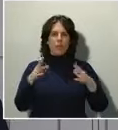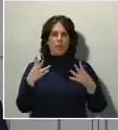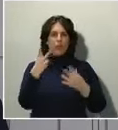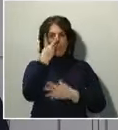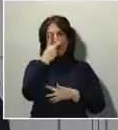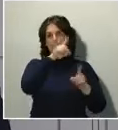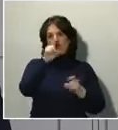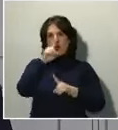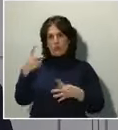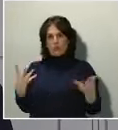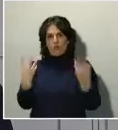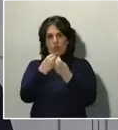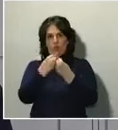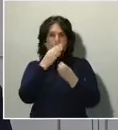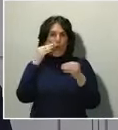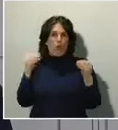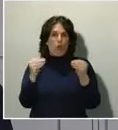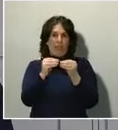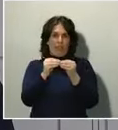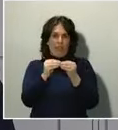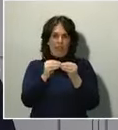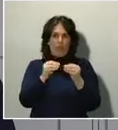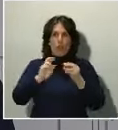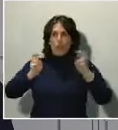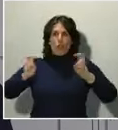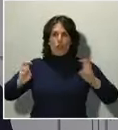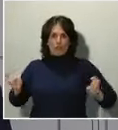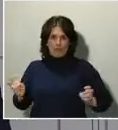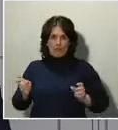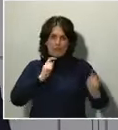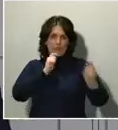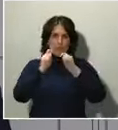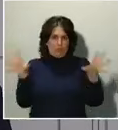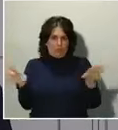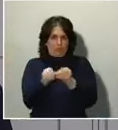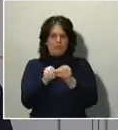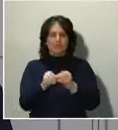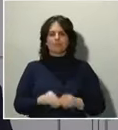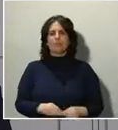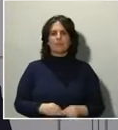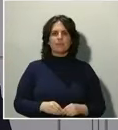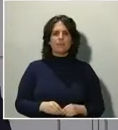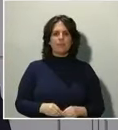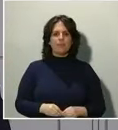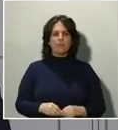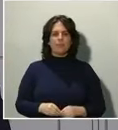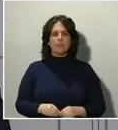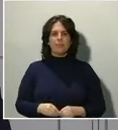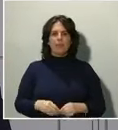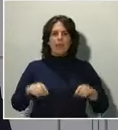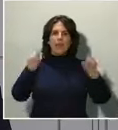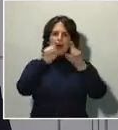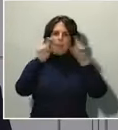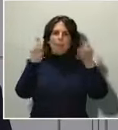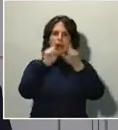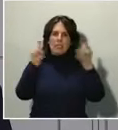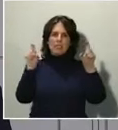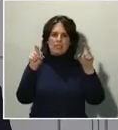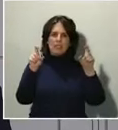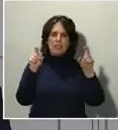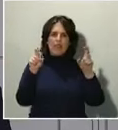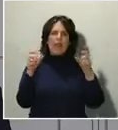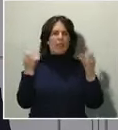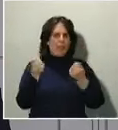coincidentes con otros muchos colegas de la prensa y los medios. ¿Hasta qué punto están combinadas las empresas a facilitar el teletrabajo y